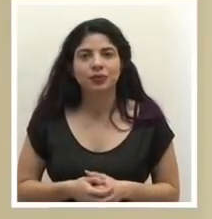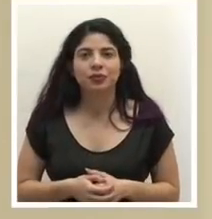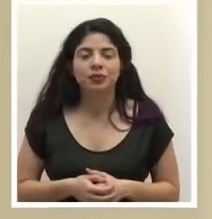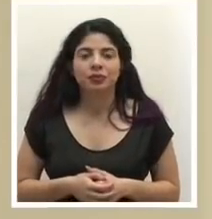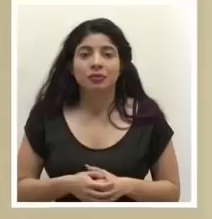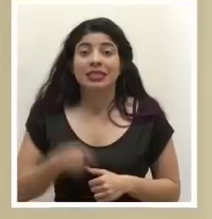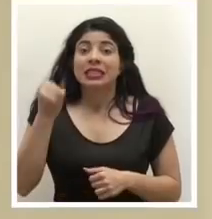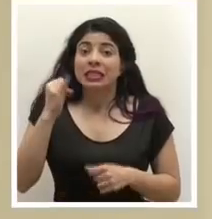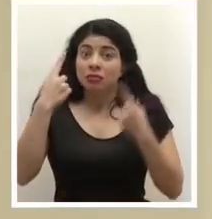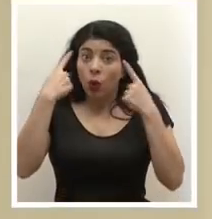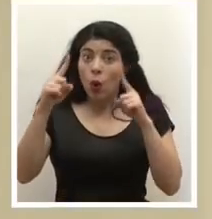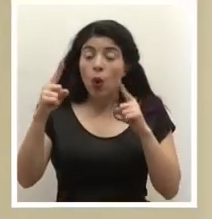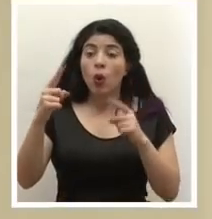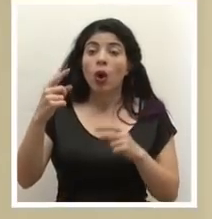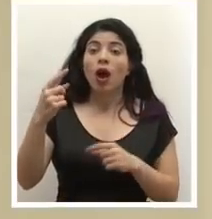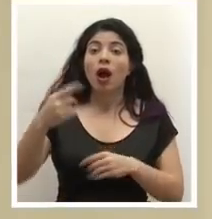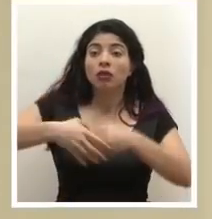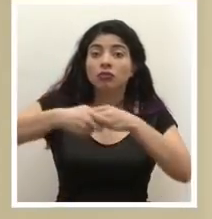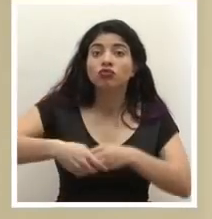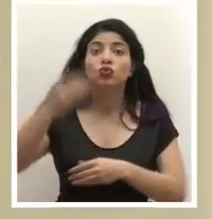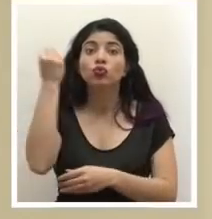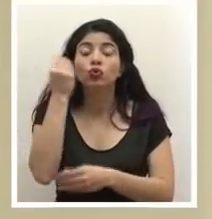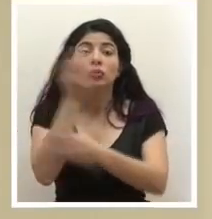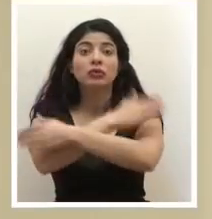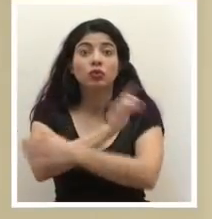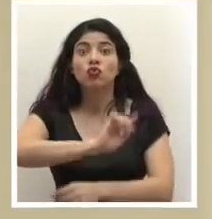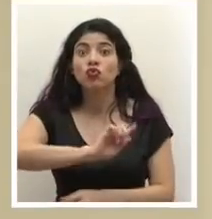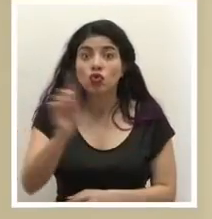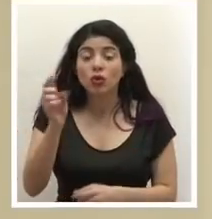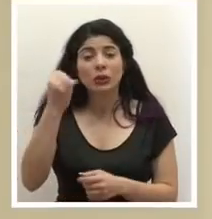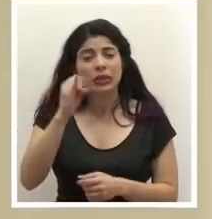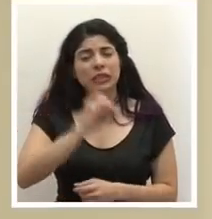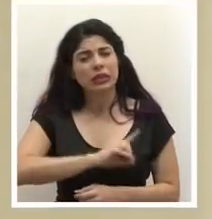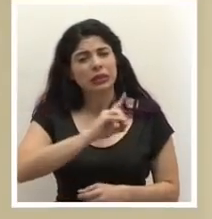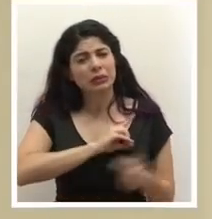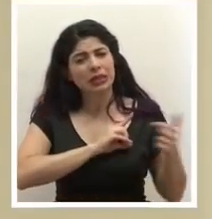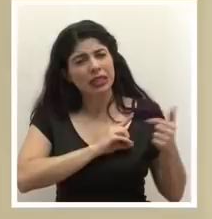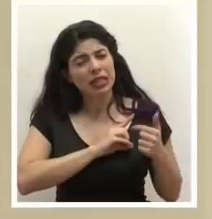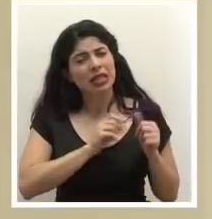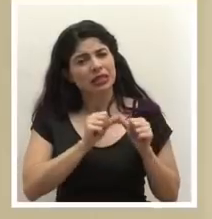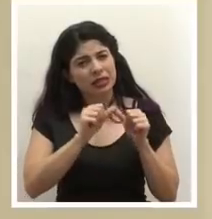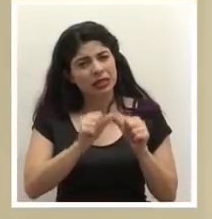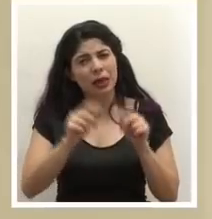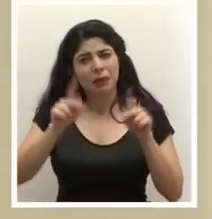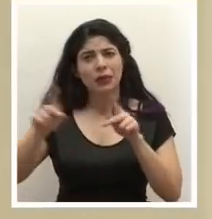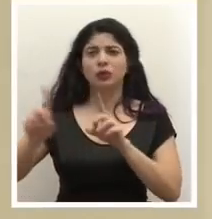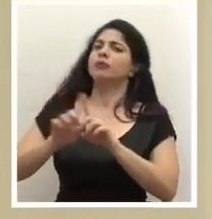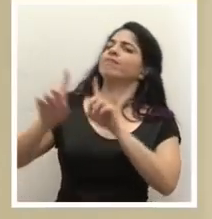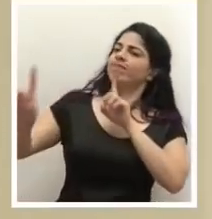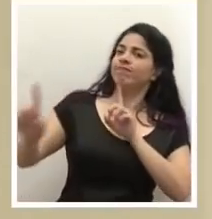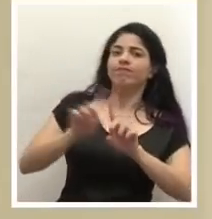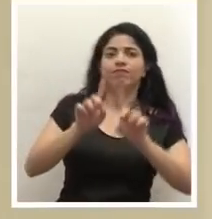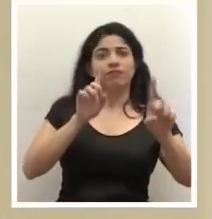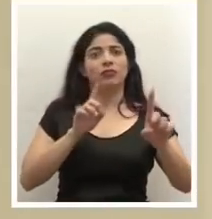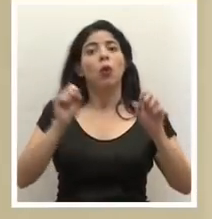Si logramos no saludarnos de mano, de beso y abrazo, si seguimos con esta disciplina de la distancia de 1.8 metros, podemos